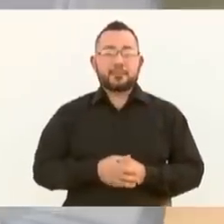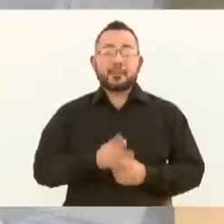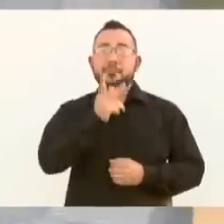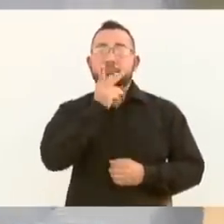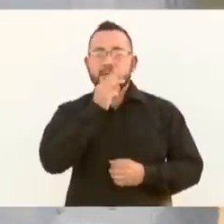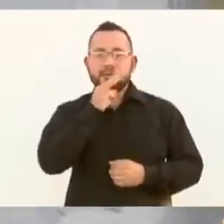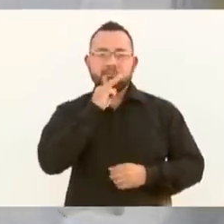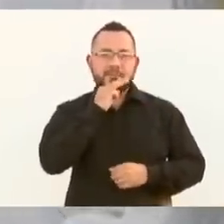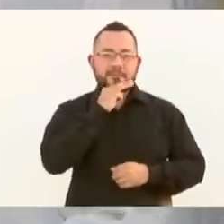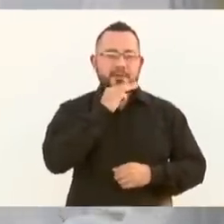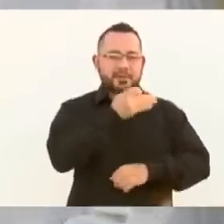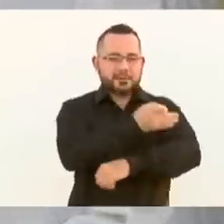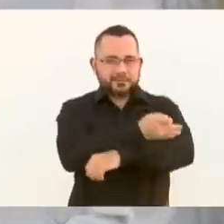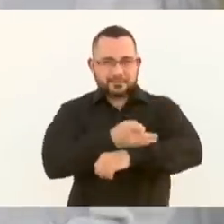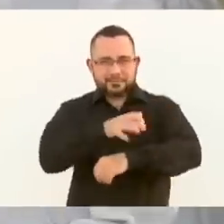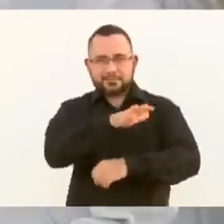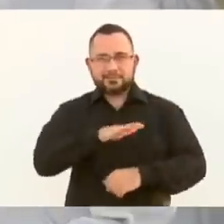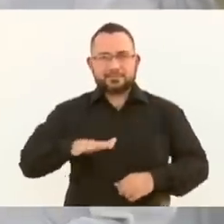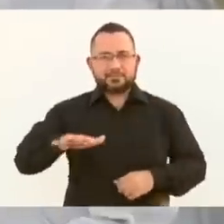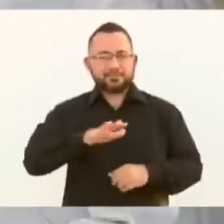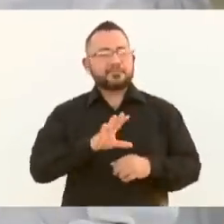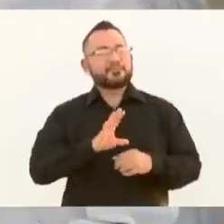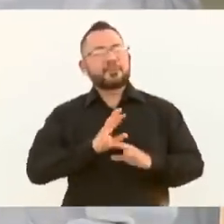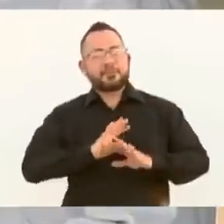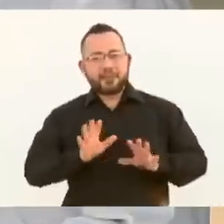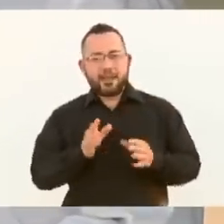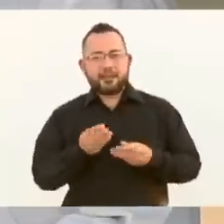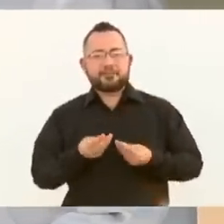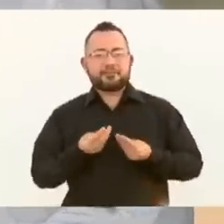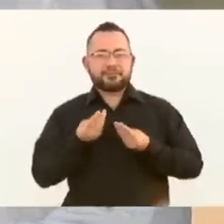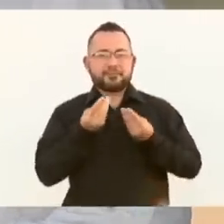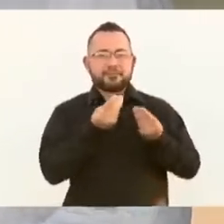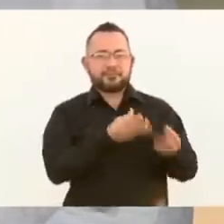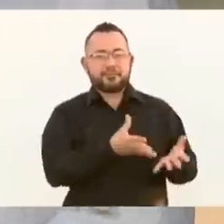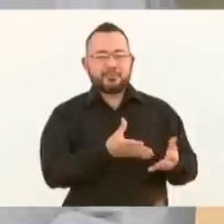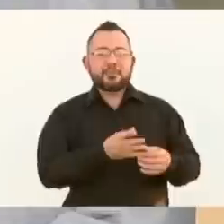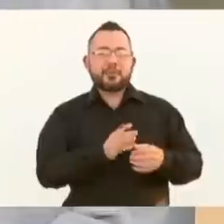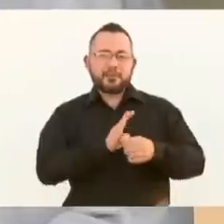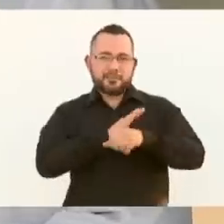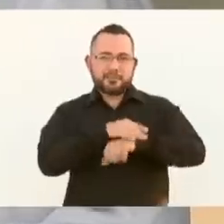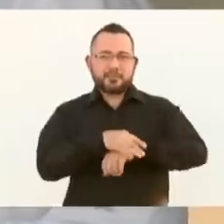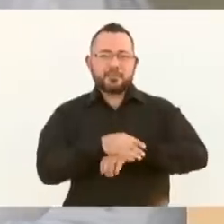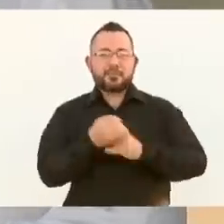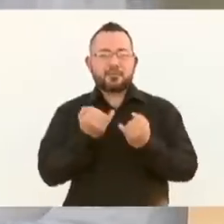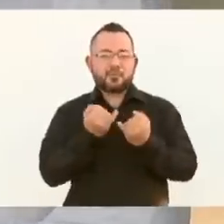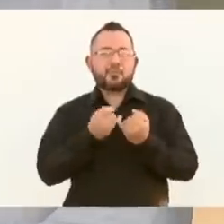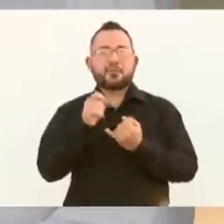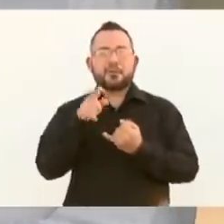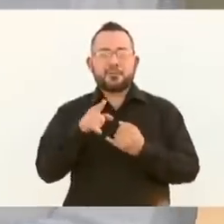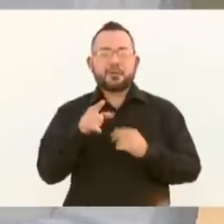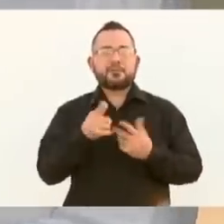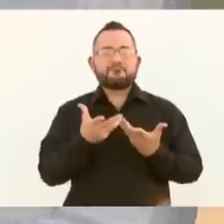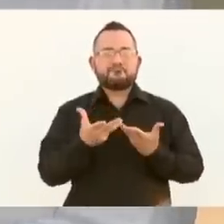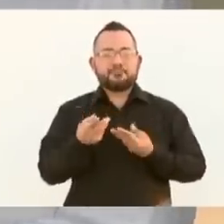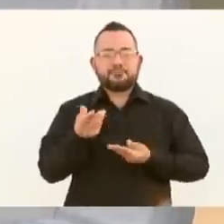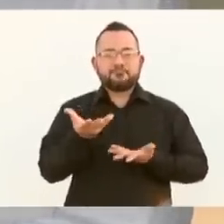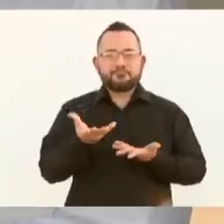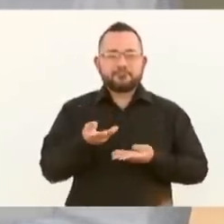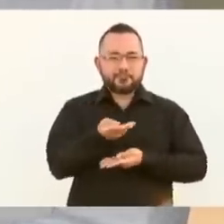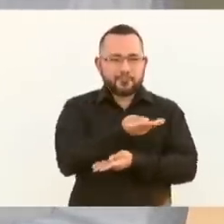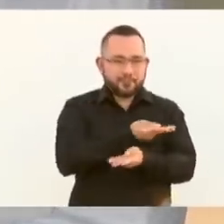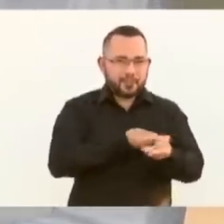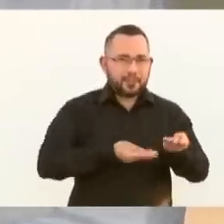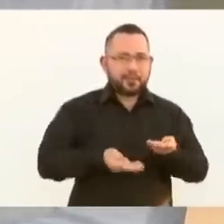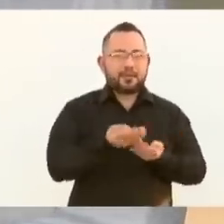madres de familia, están recibiendo su presupuesto para el mantenimiento de los